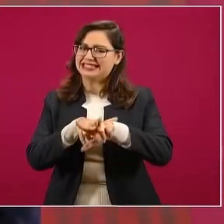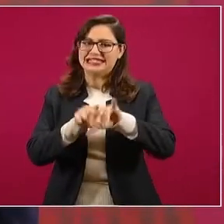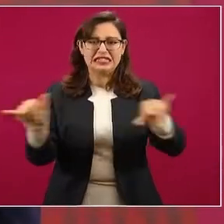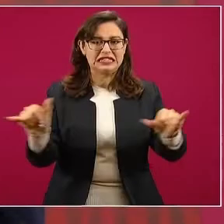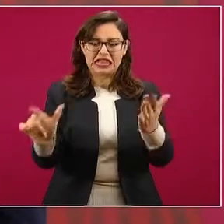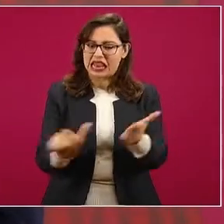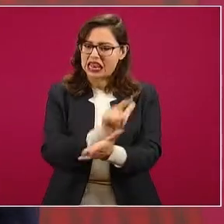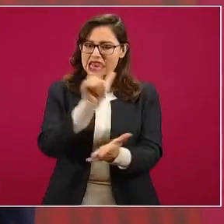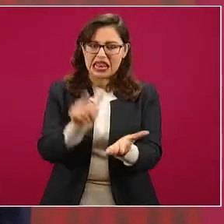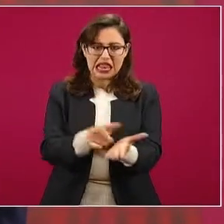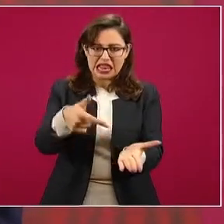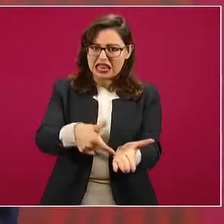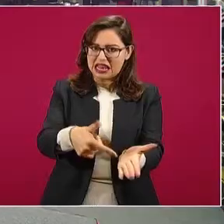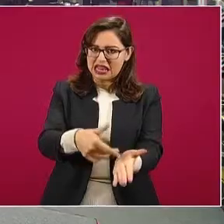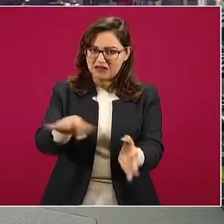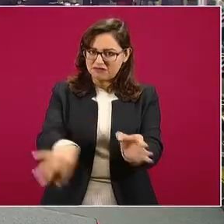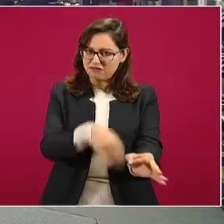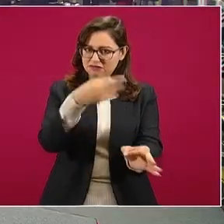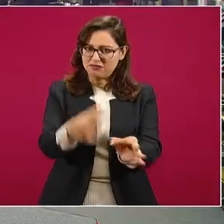Entonces, esperemos.